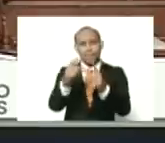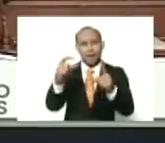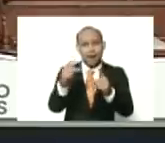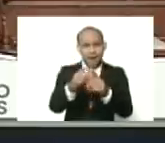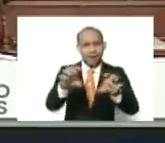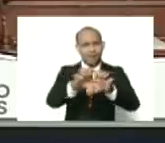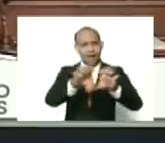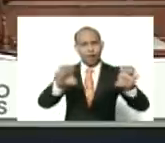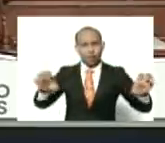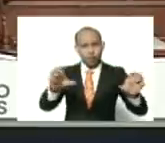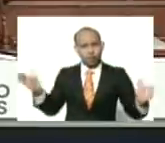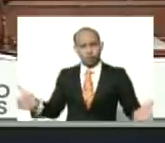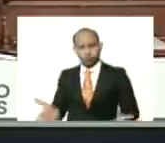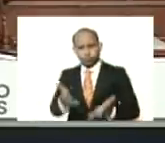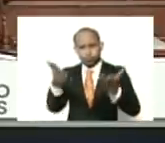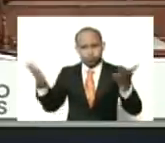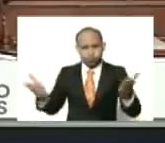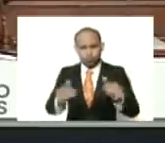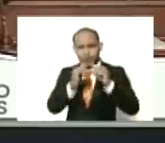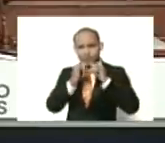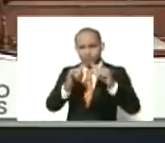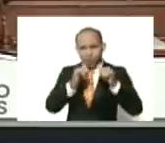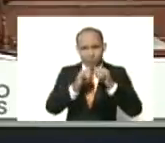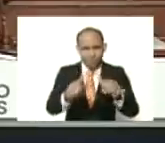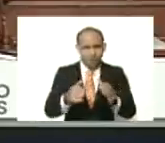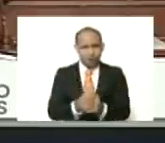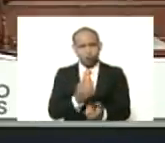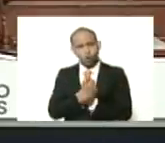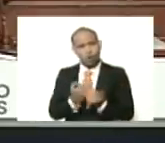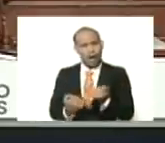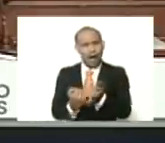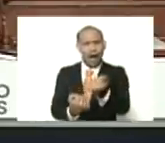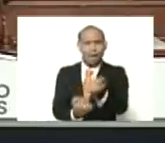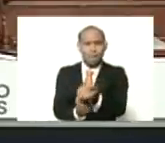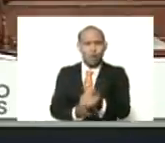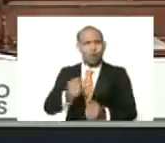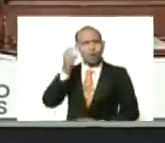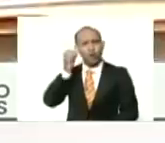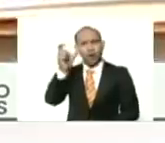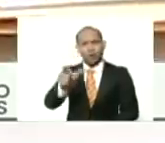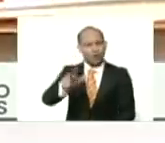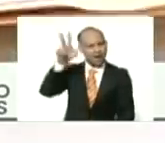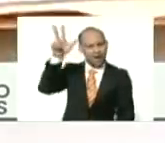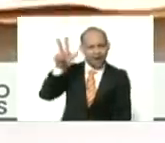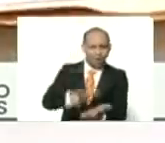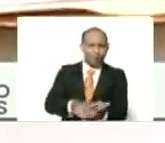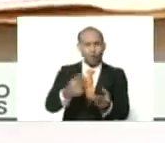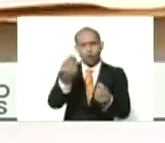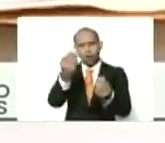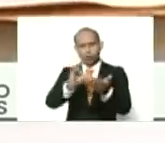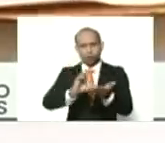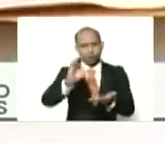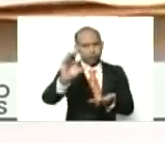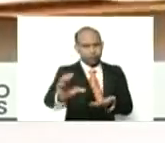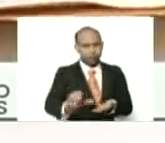educación, la motivación, la información, y el apoyo a la mujer, aprobado los recursos,